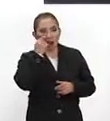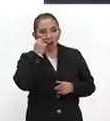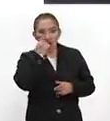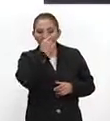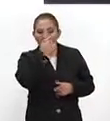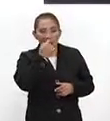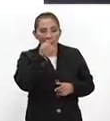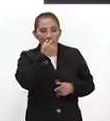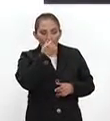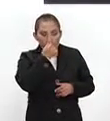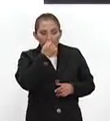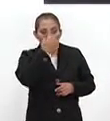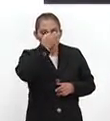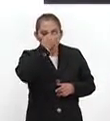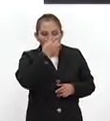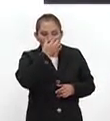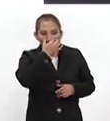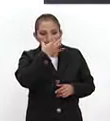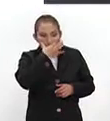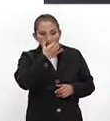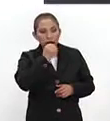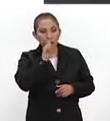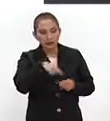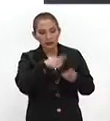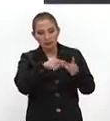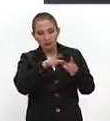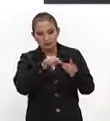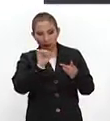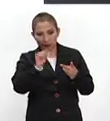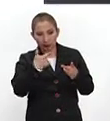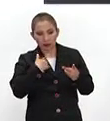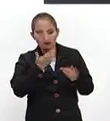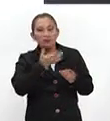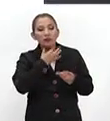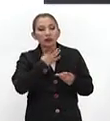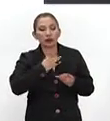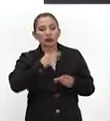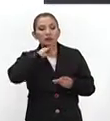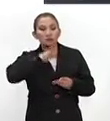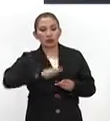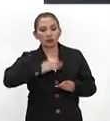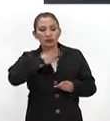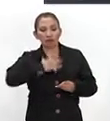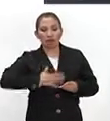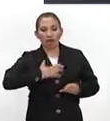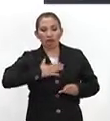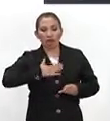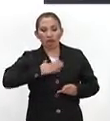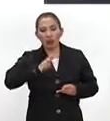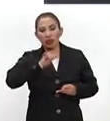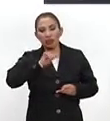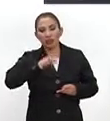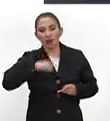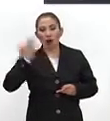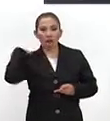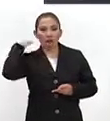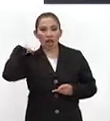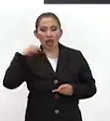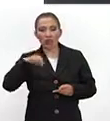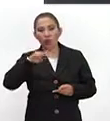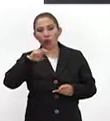las sinusitis y después de ahí vienen ya en segundo término las de vías respiratorias bajas como las bronquitis o las neumonías.